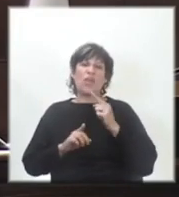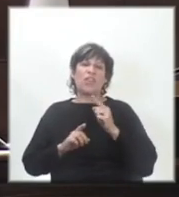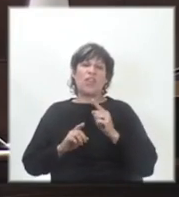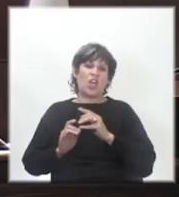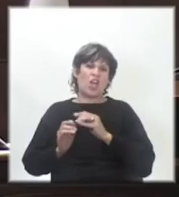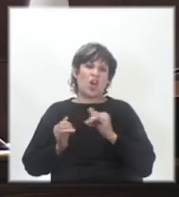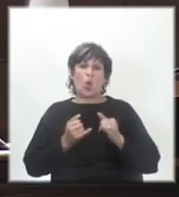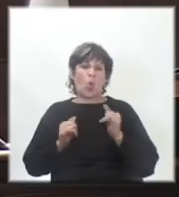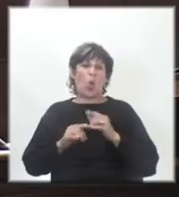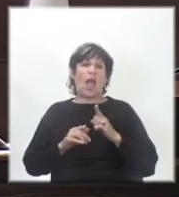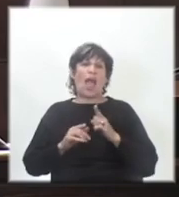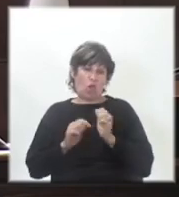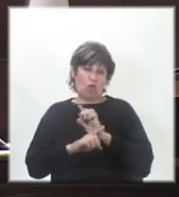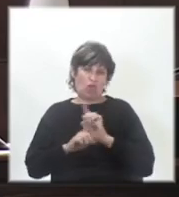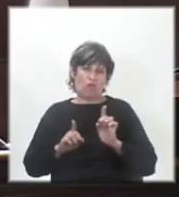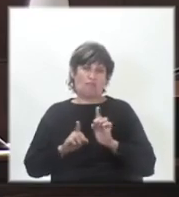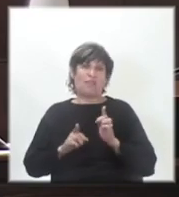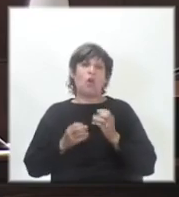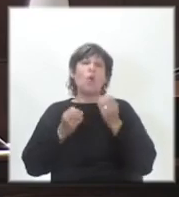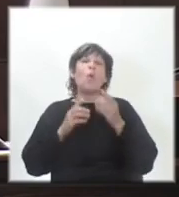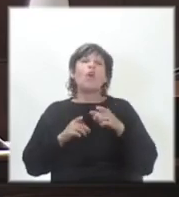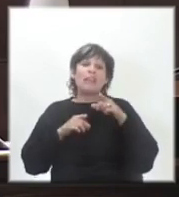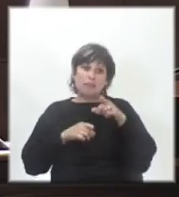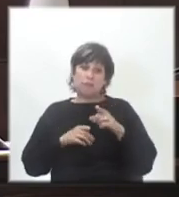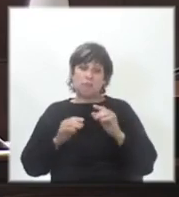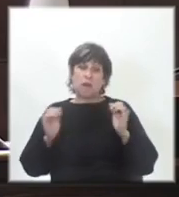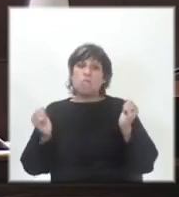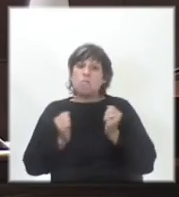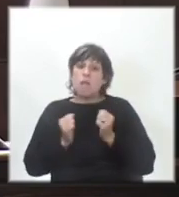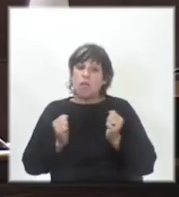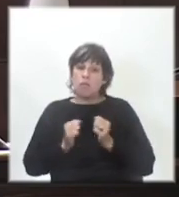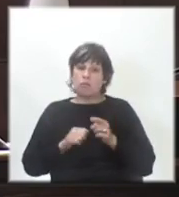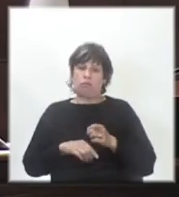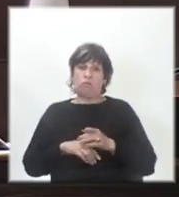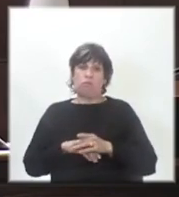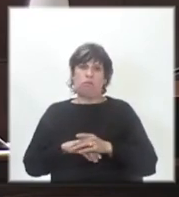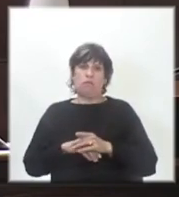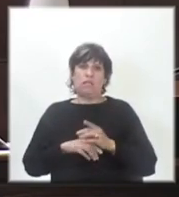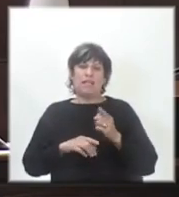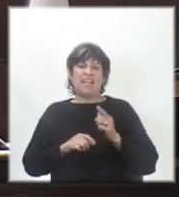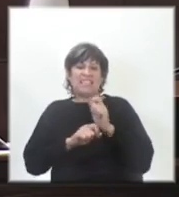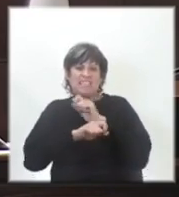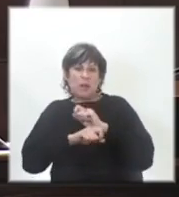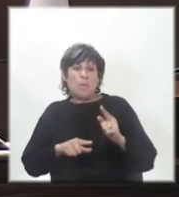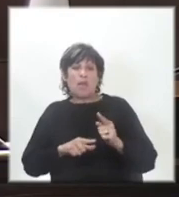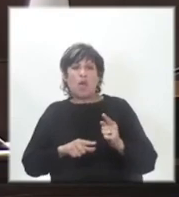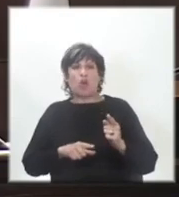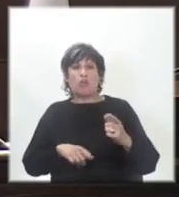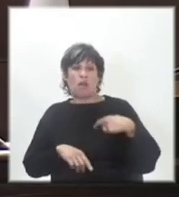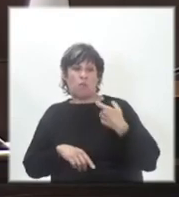No se puede jugar. El miedo es nuestro peor enemigo.